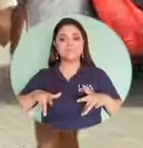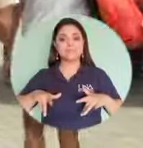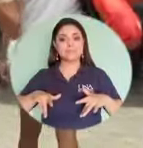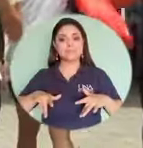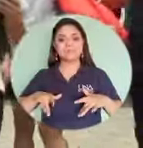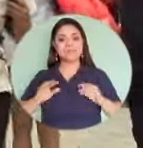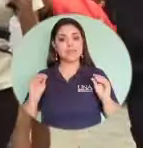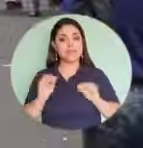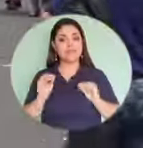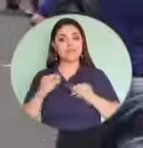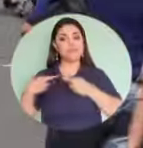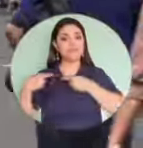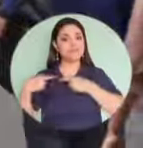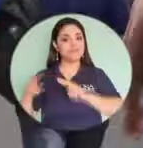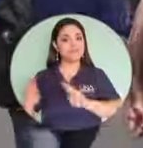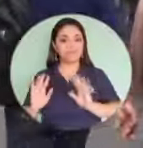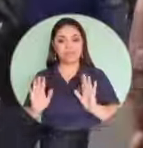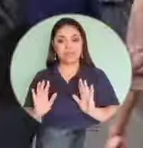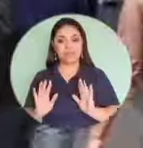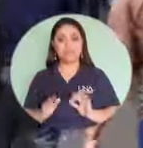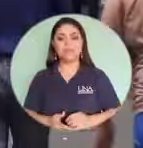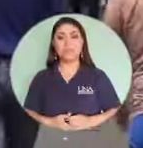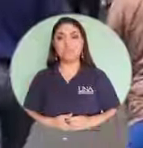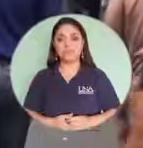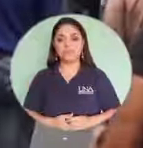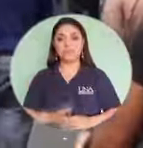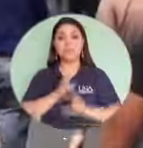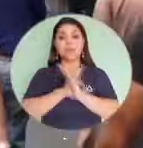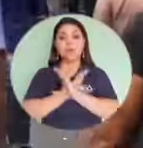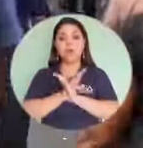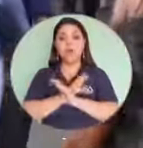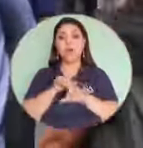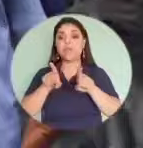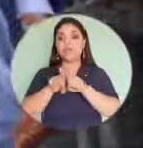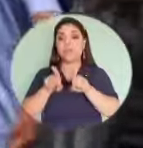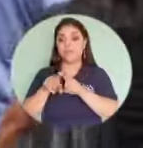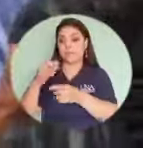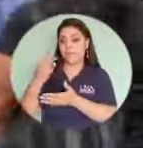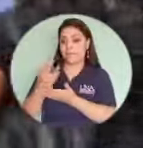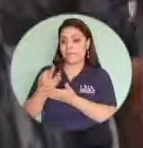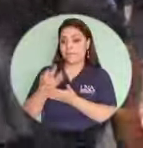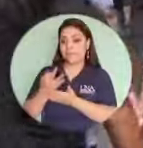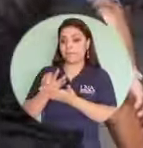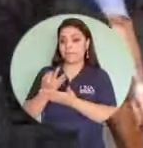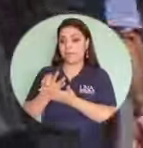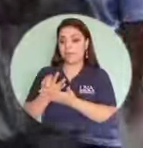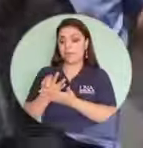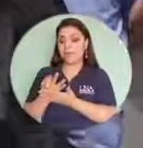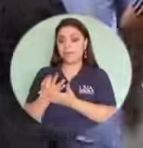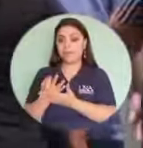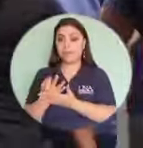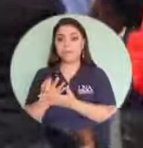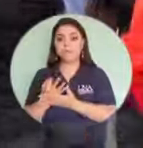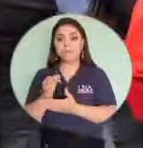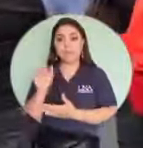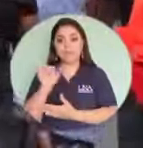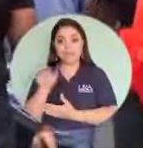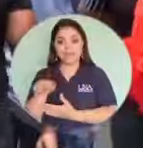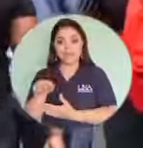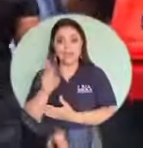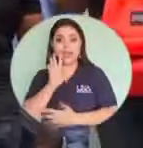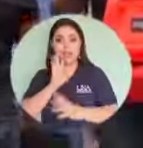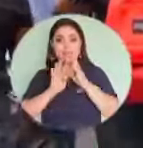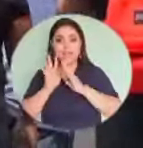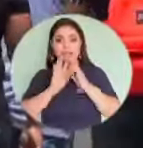responsabilidad. Y en la parte financiera, o esta parte que se